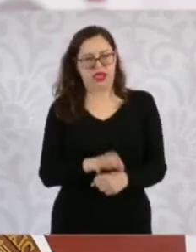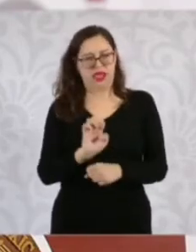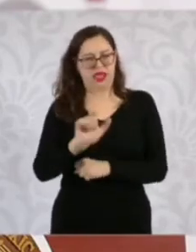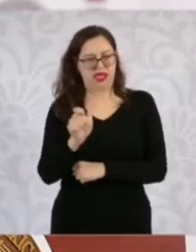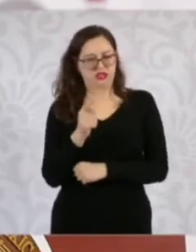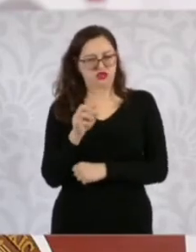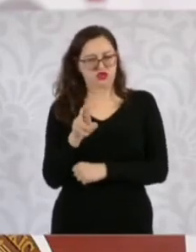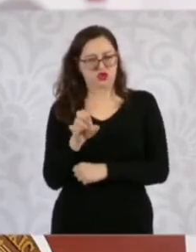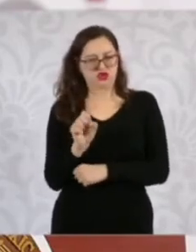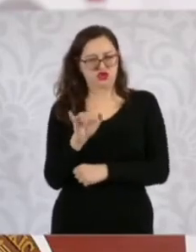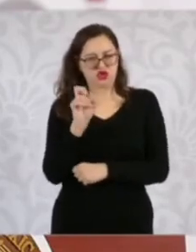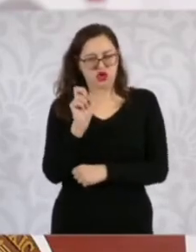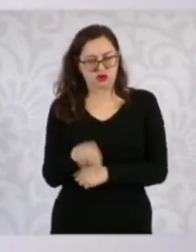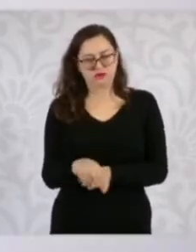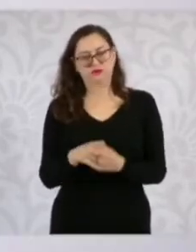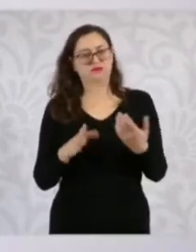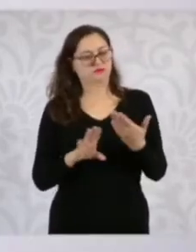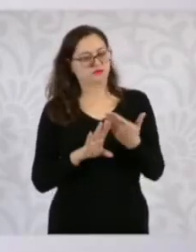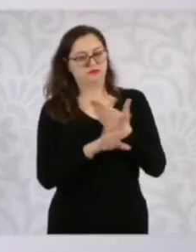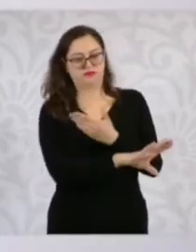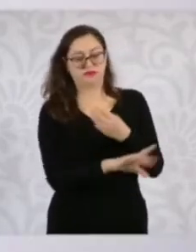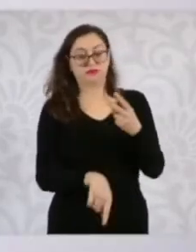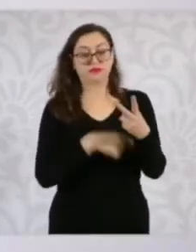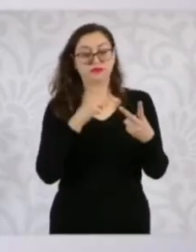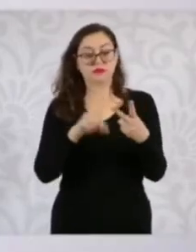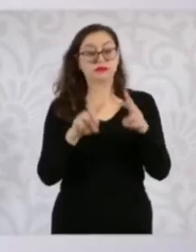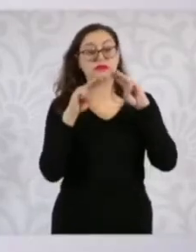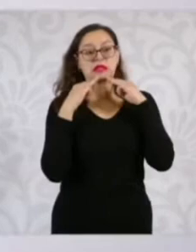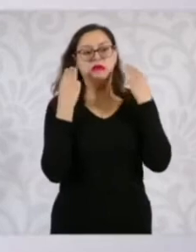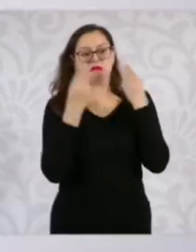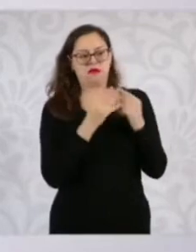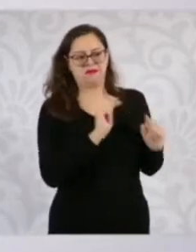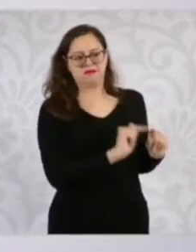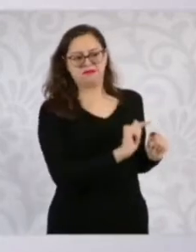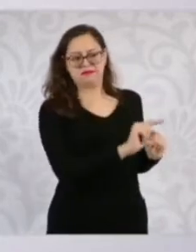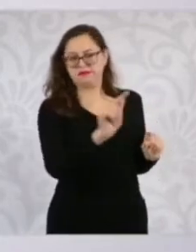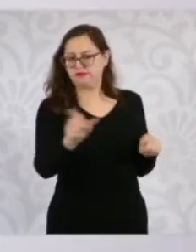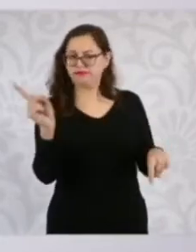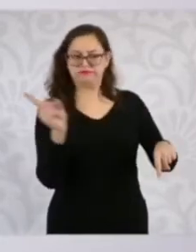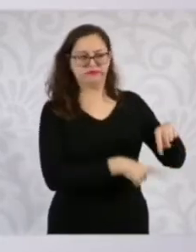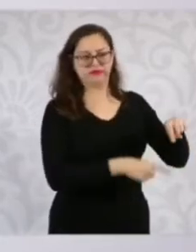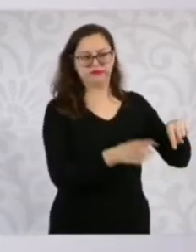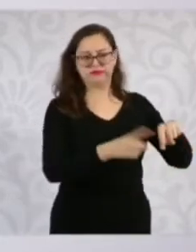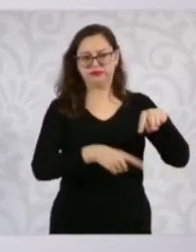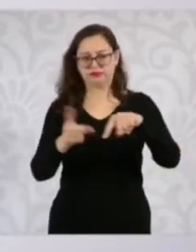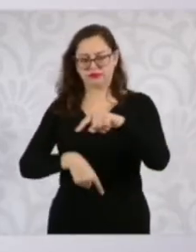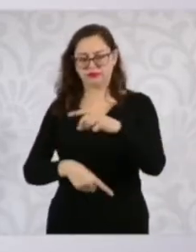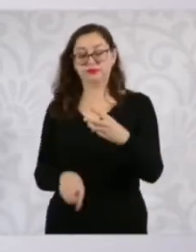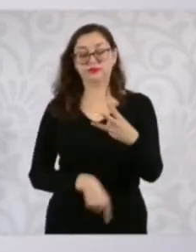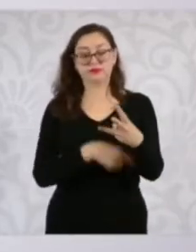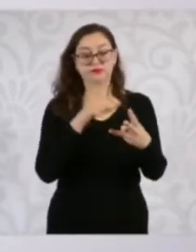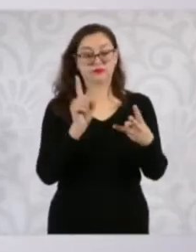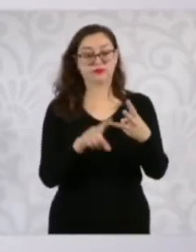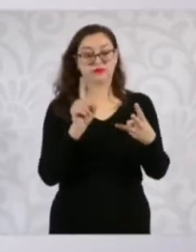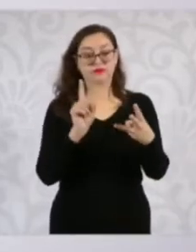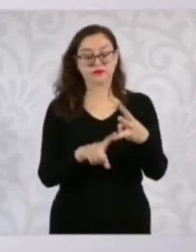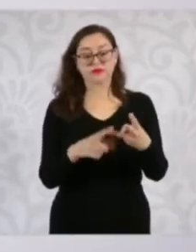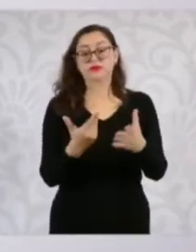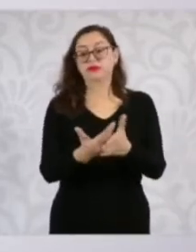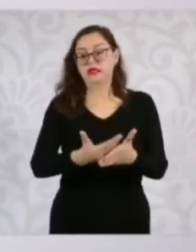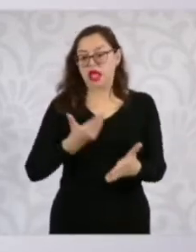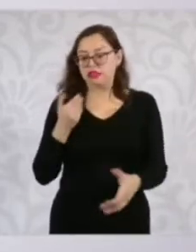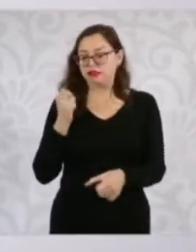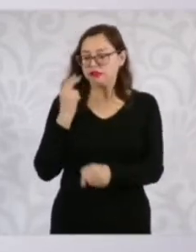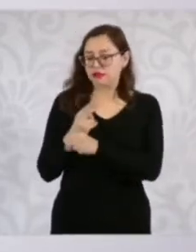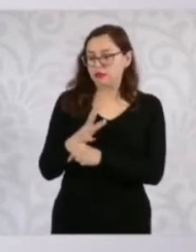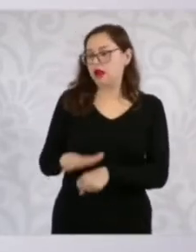generadores de violencia y redes criminales, con atención a zonas de alta incidencia delictiva. Fortalecer las capacidades de prevención y